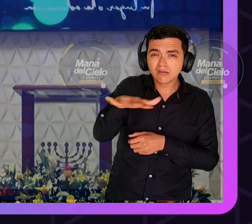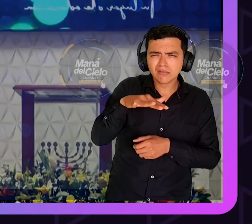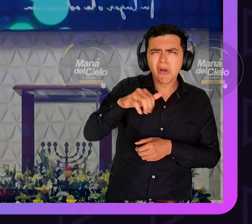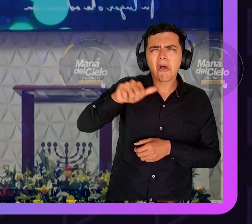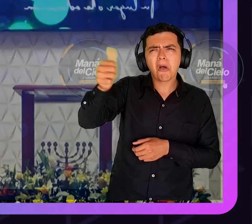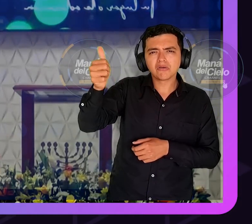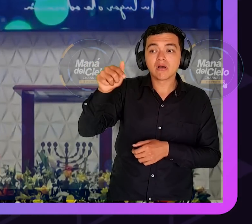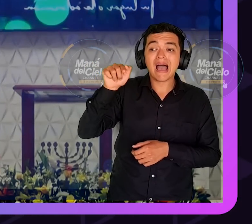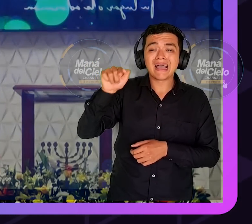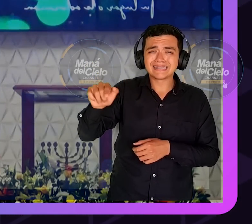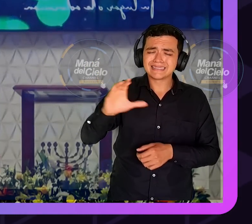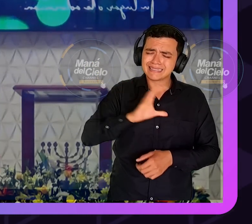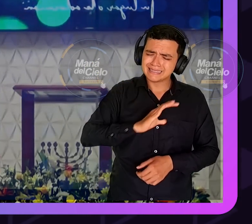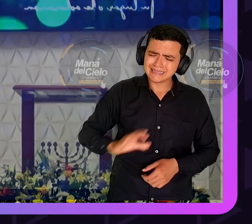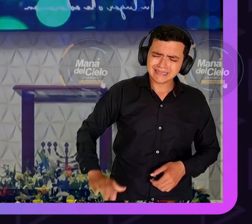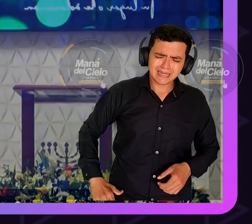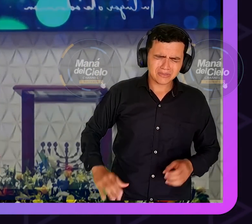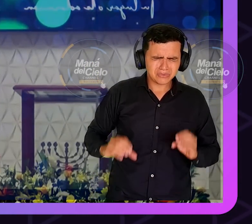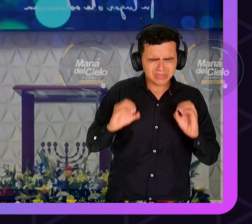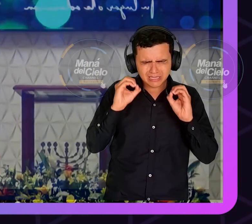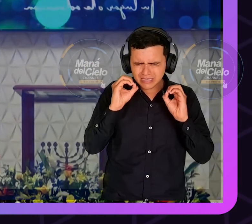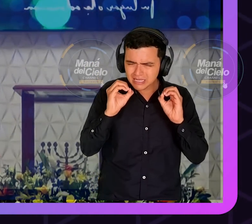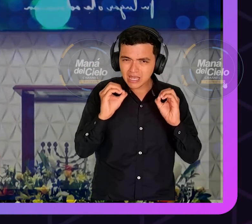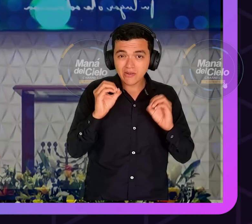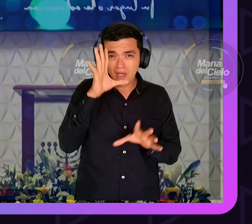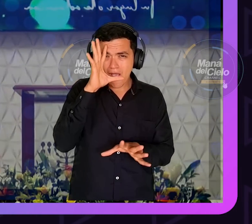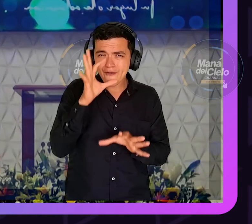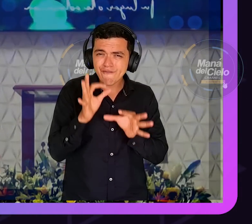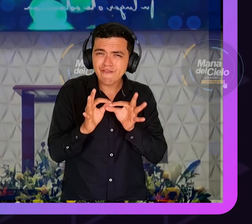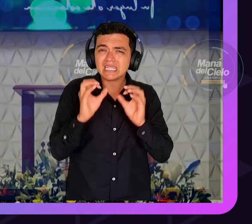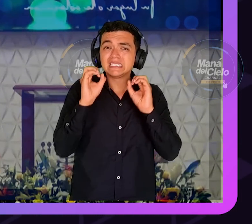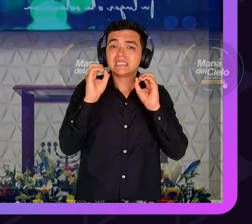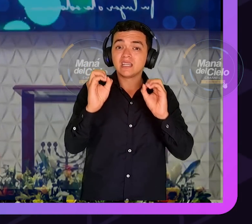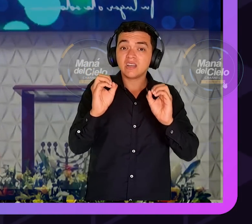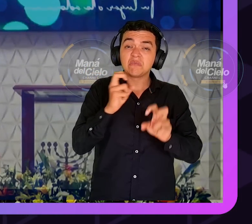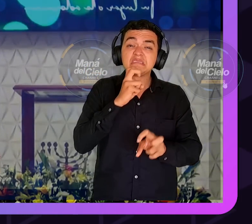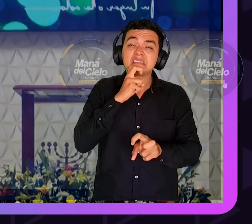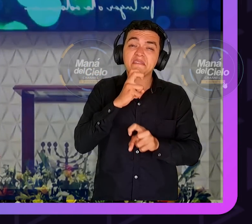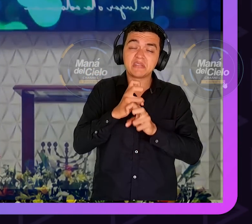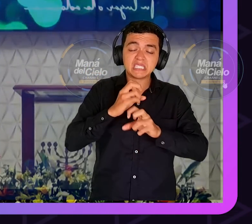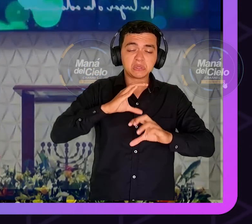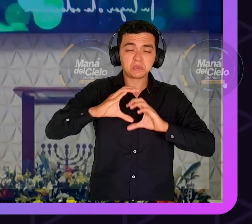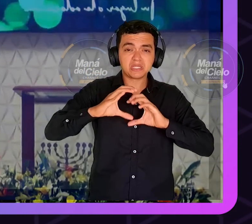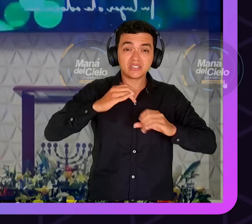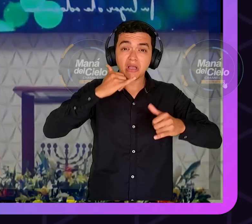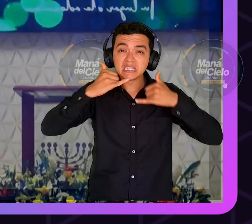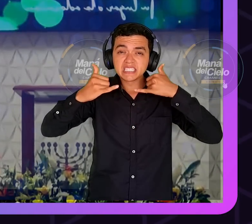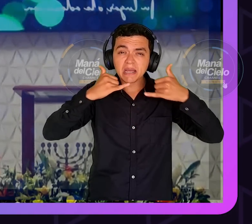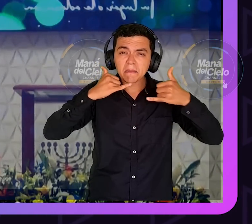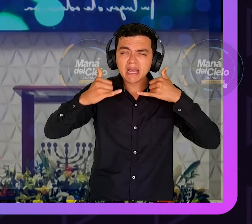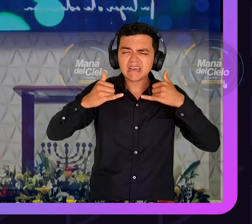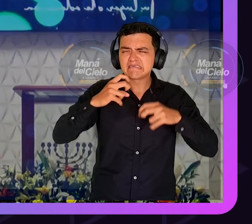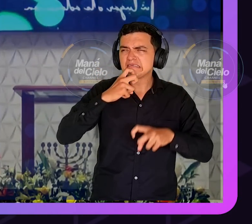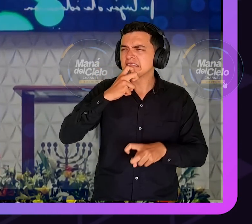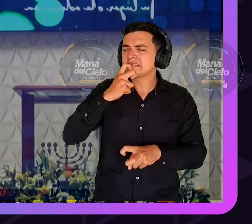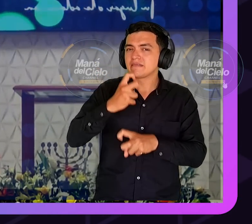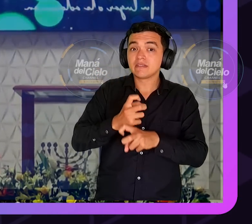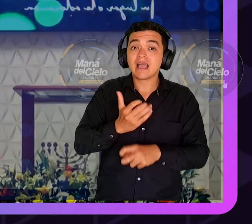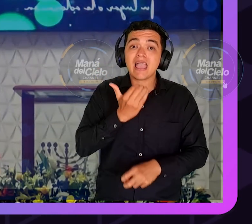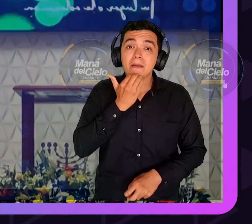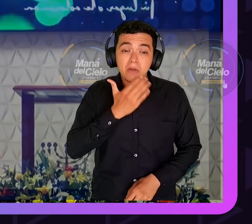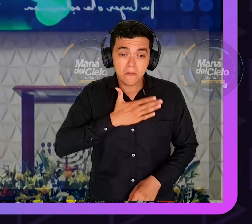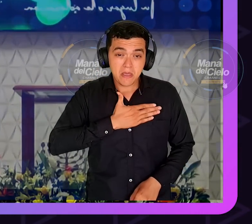un Dios que tú sabes que está ahí más cerca de la tela de tu ropa está el de ti él está ahí contigo